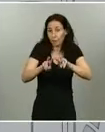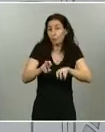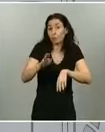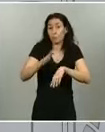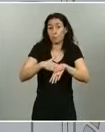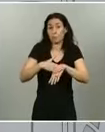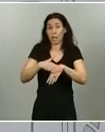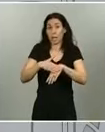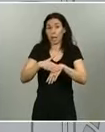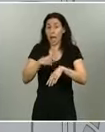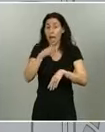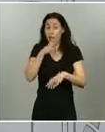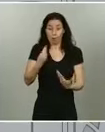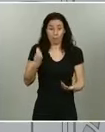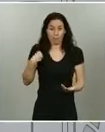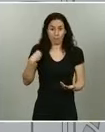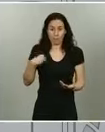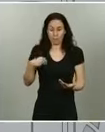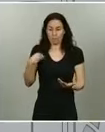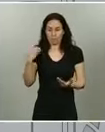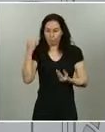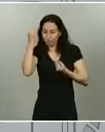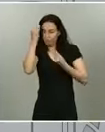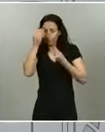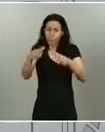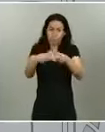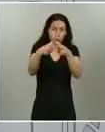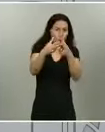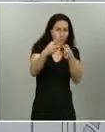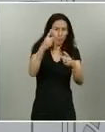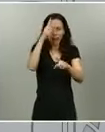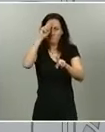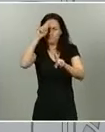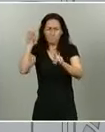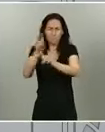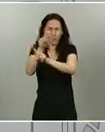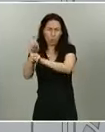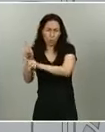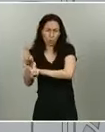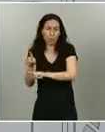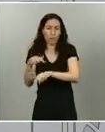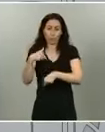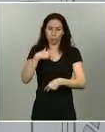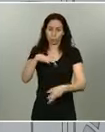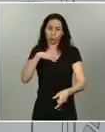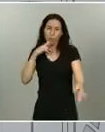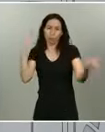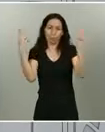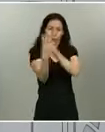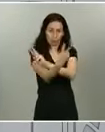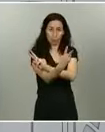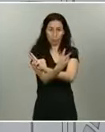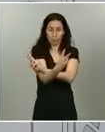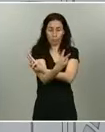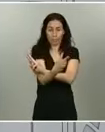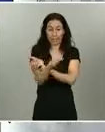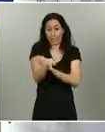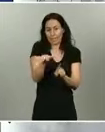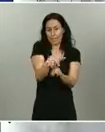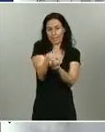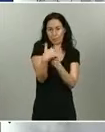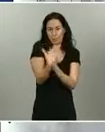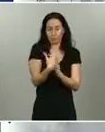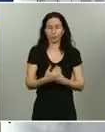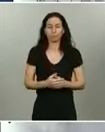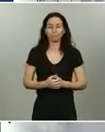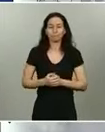mismo en la sociedad y entre los investigadores y científicos que trabajamos con el coronavirus. Servimedia